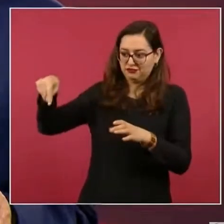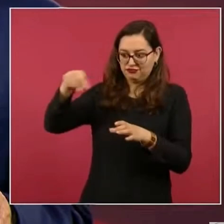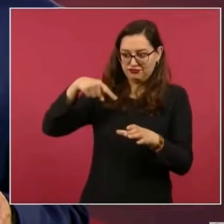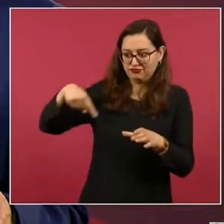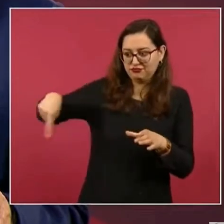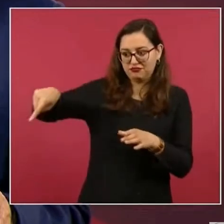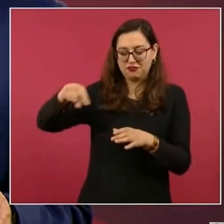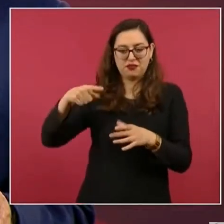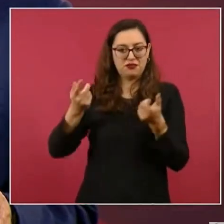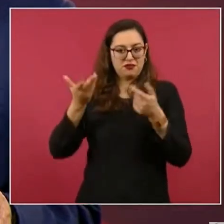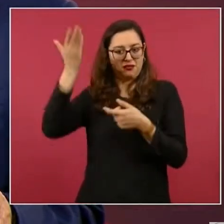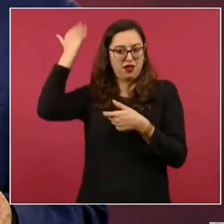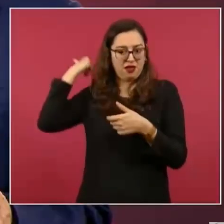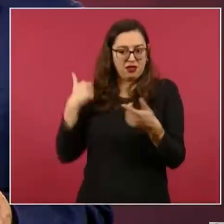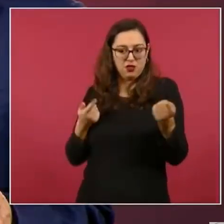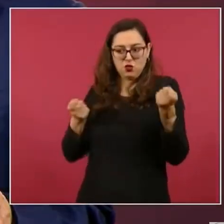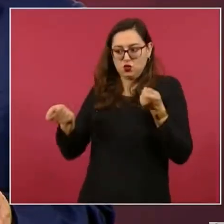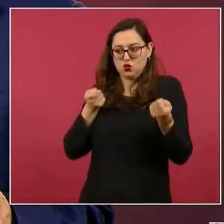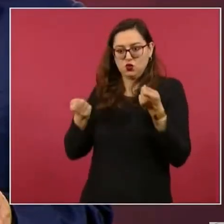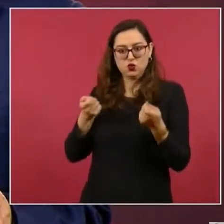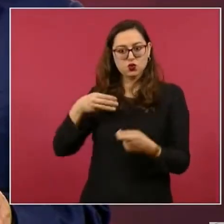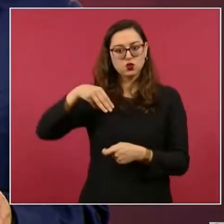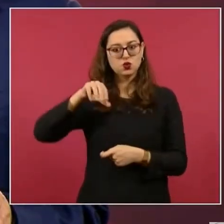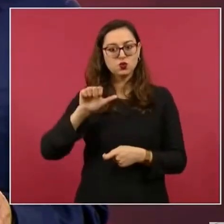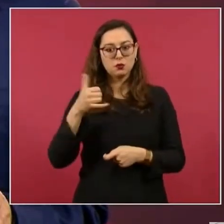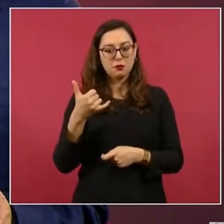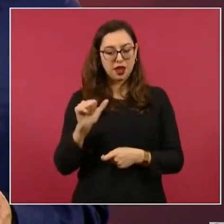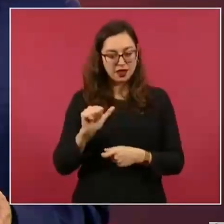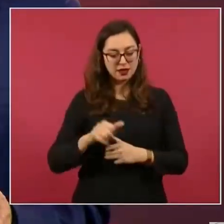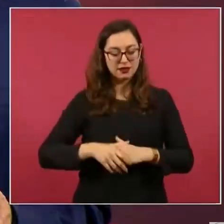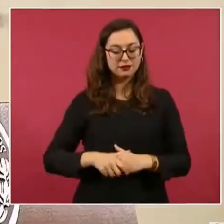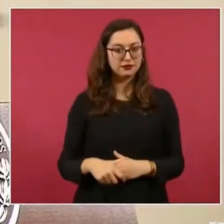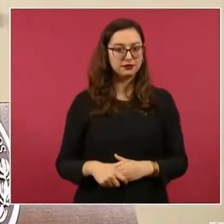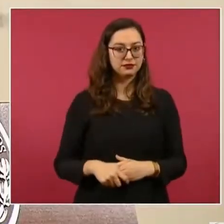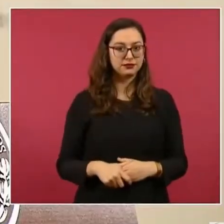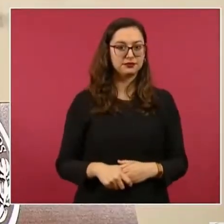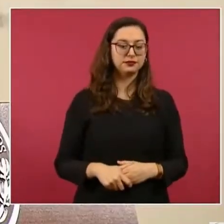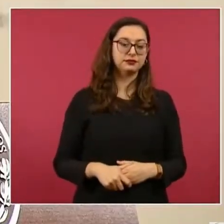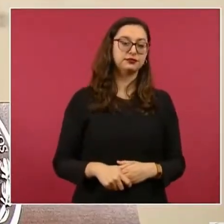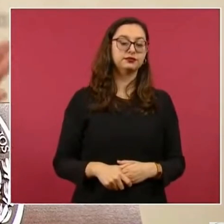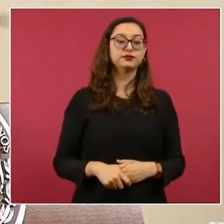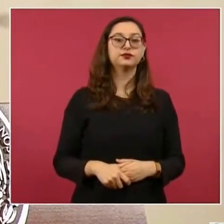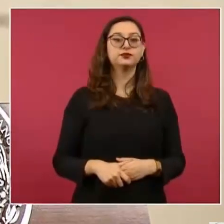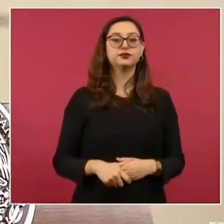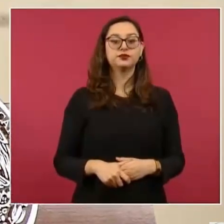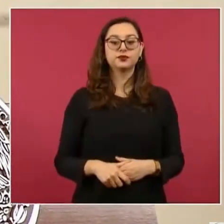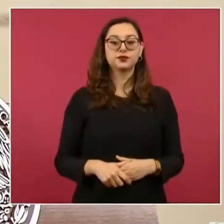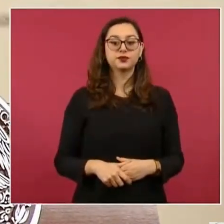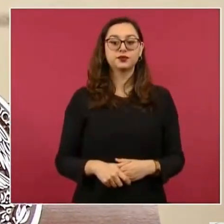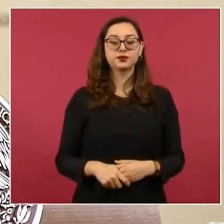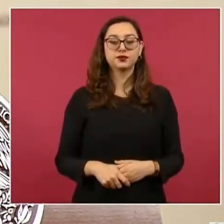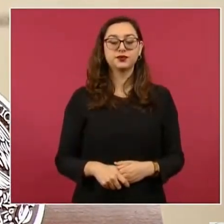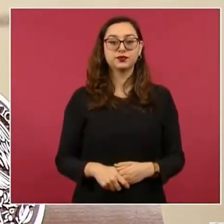Fue la gran civilización maya. Y luego